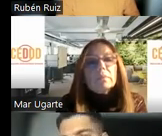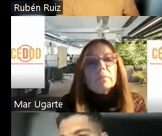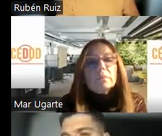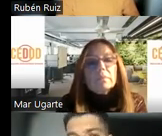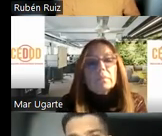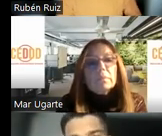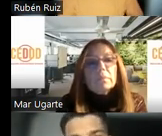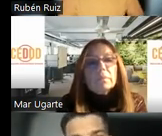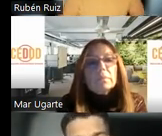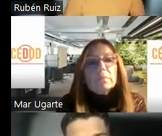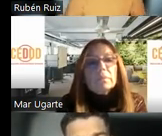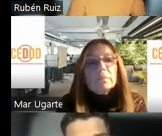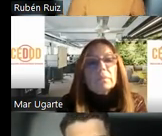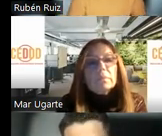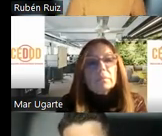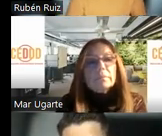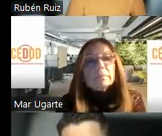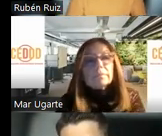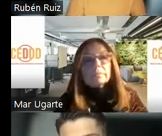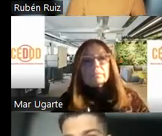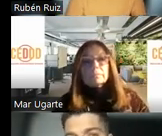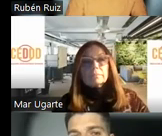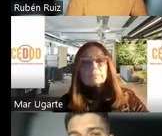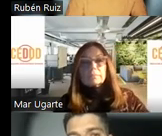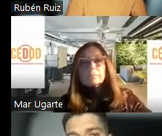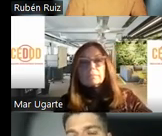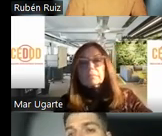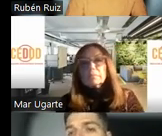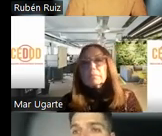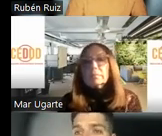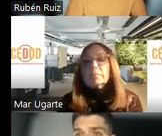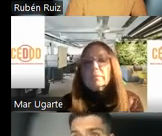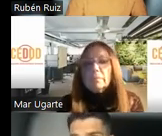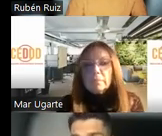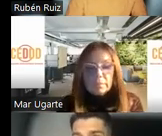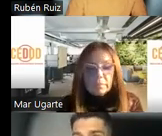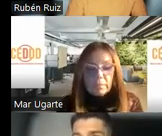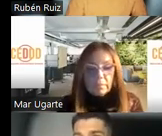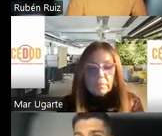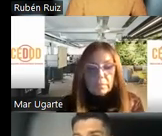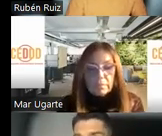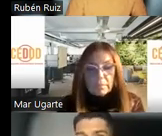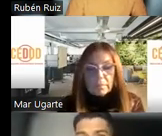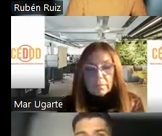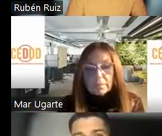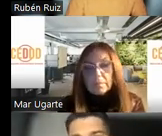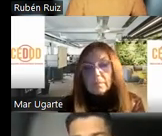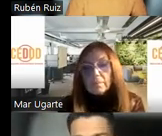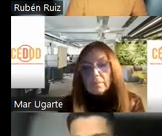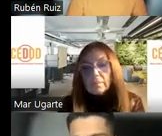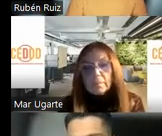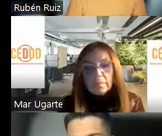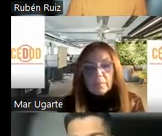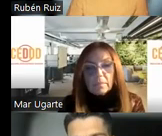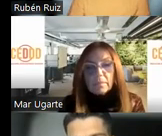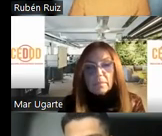células epiteliales, que son las que generan el moco. Y el moco también es importante, porque el moco lo que hace es disolver el odorante, disolver el olor, para que se